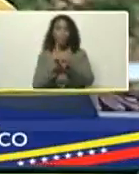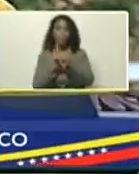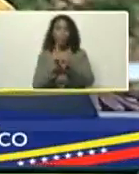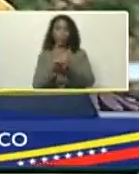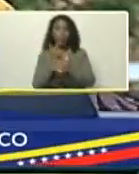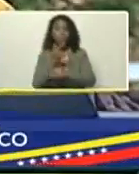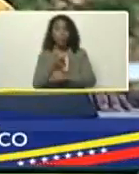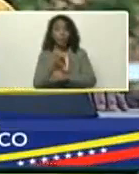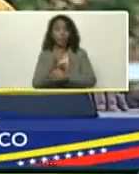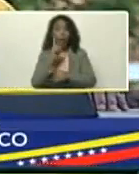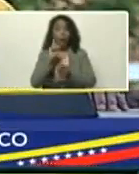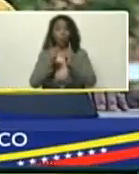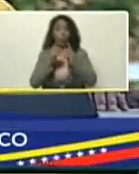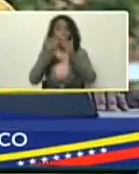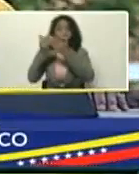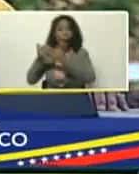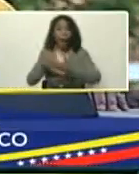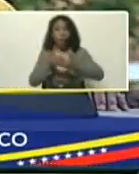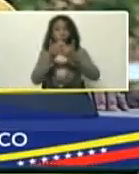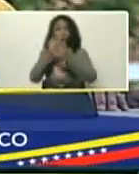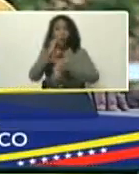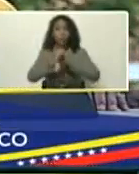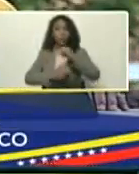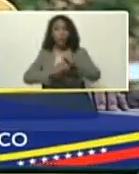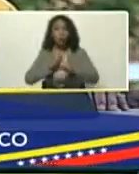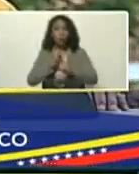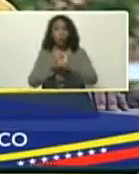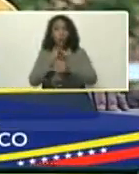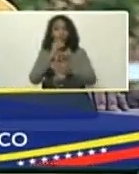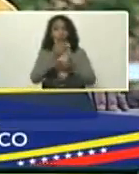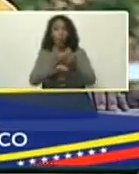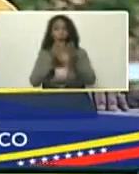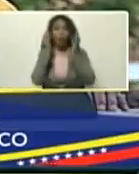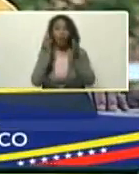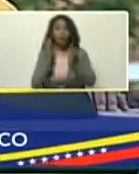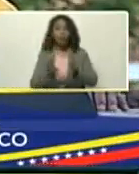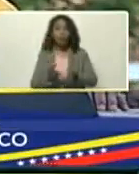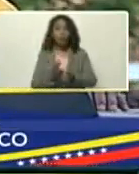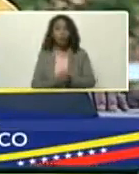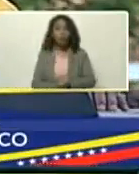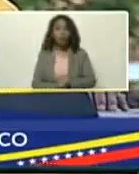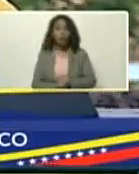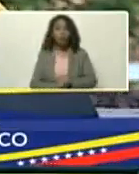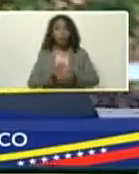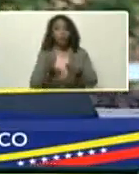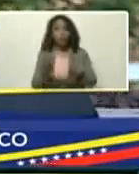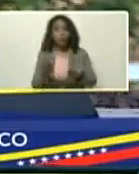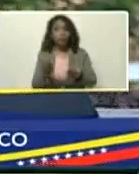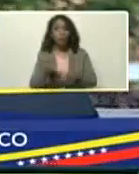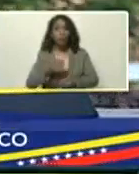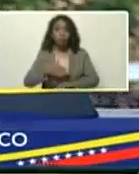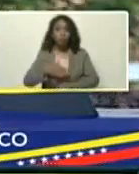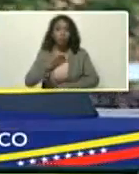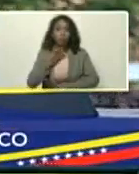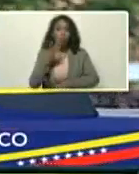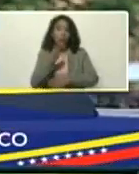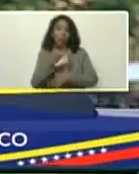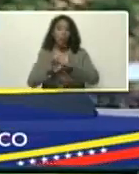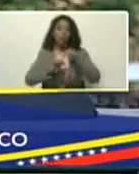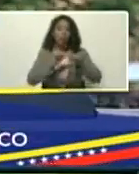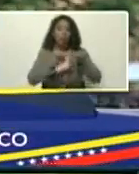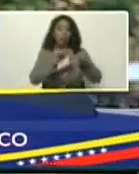dicen aquí, los estudios, internacionales, los informes oficiales, que, podríamos durar siglos,